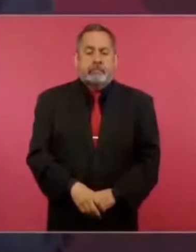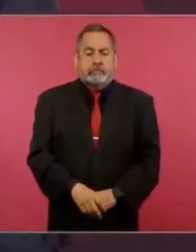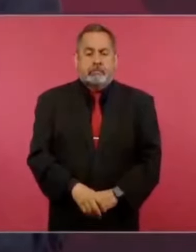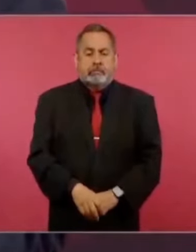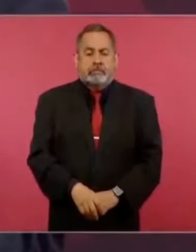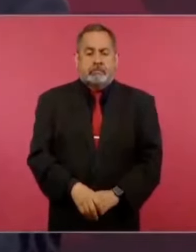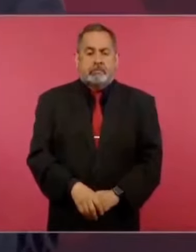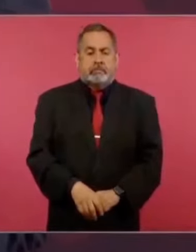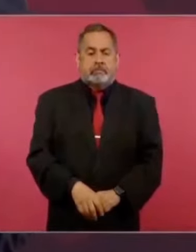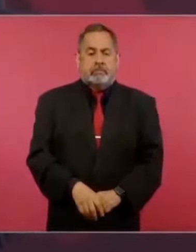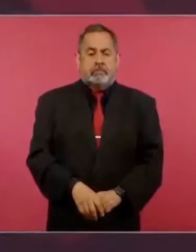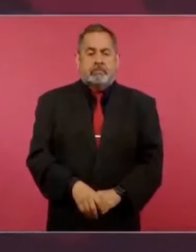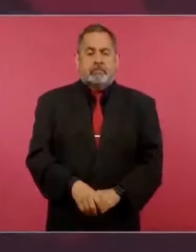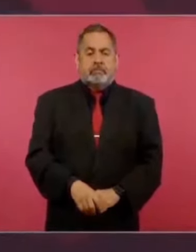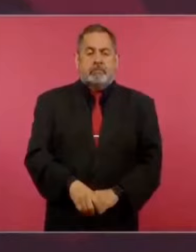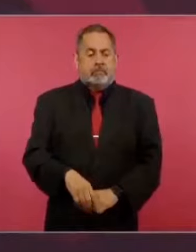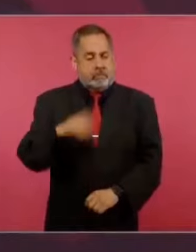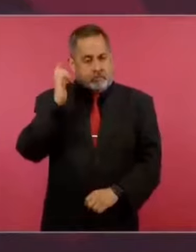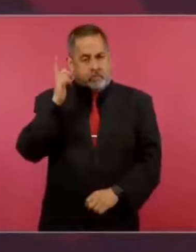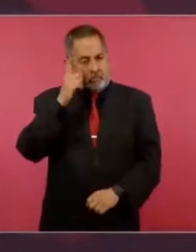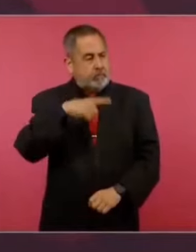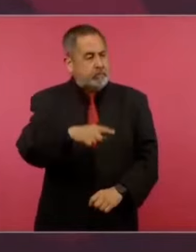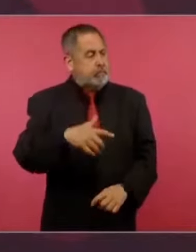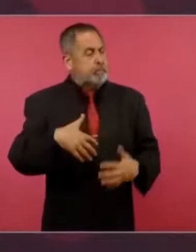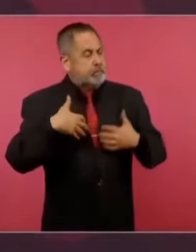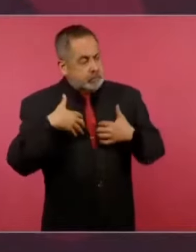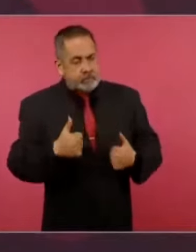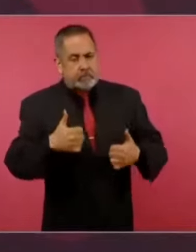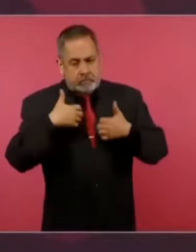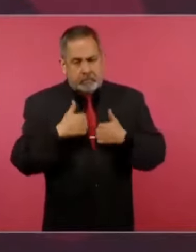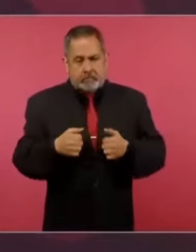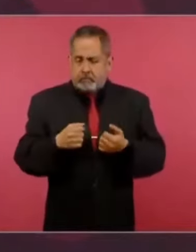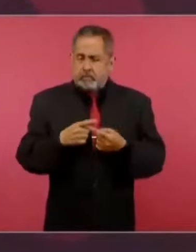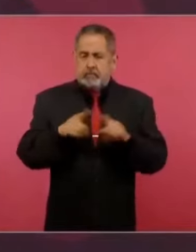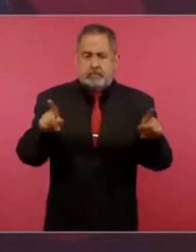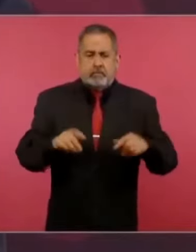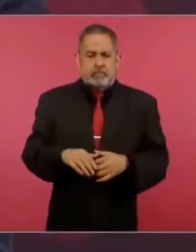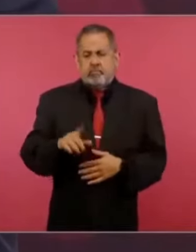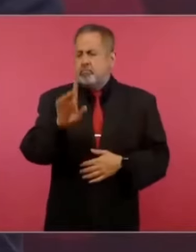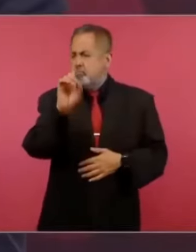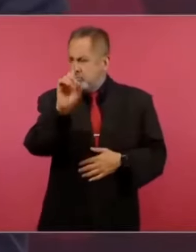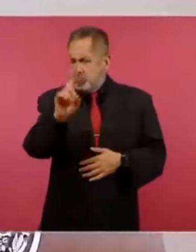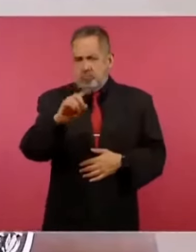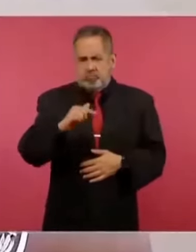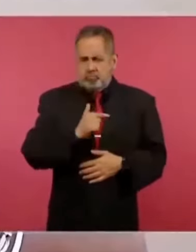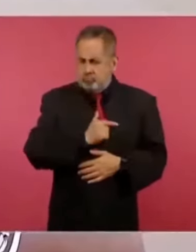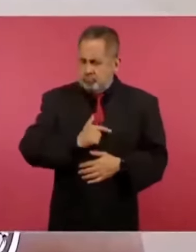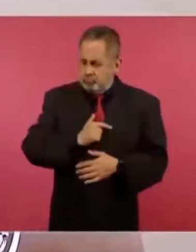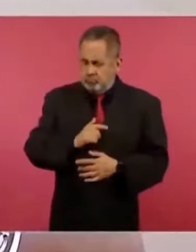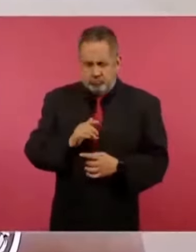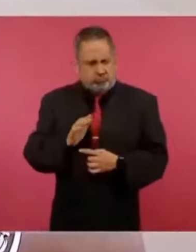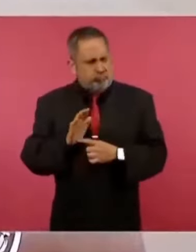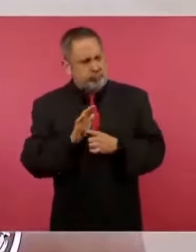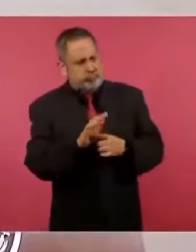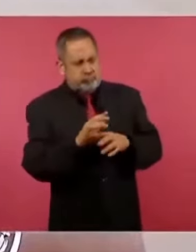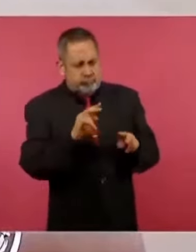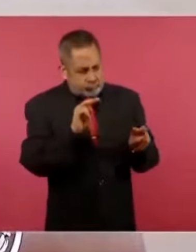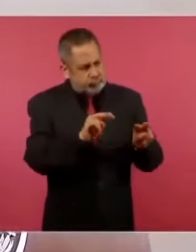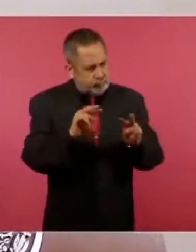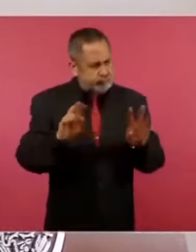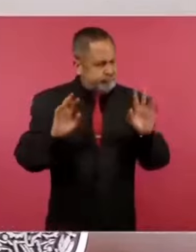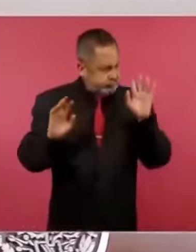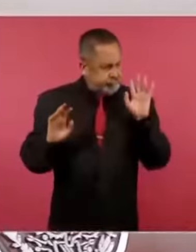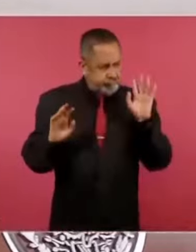Y esperemos que vayan comprendiendo que eso es distinto. Me dio gusto porque no todos, aunque